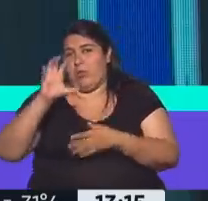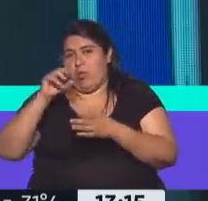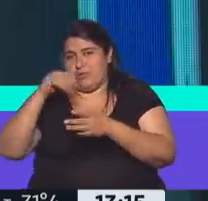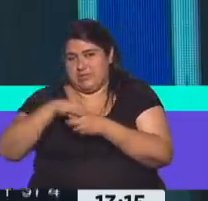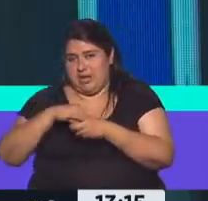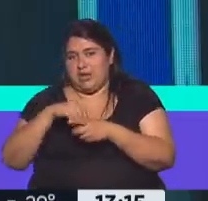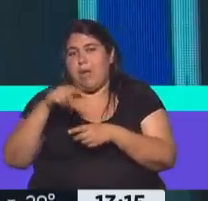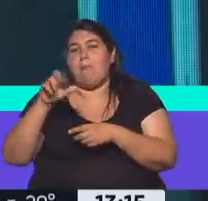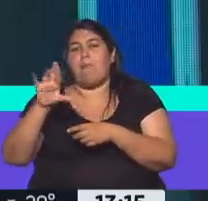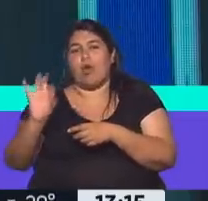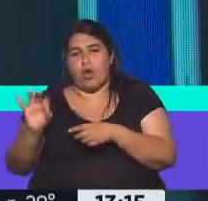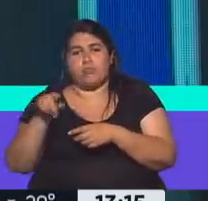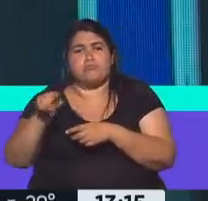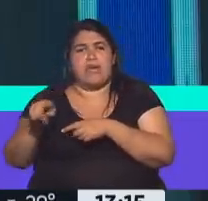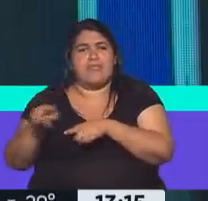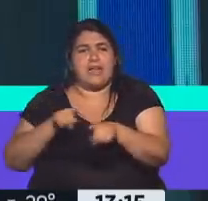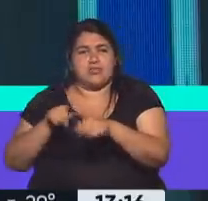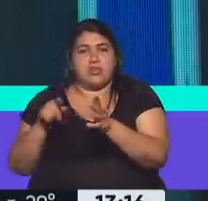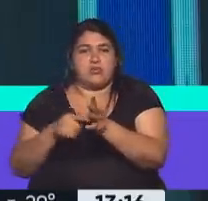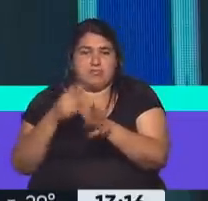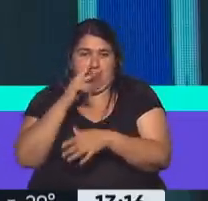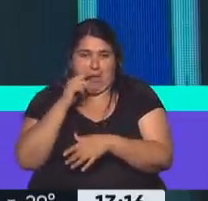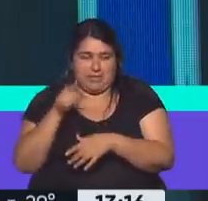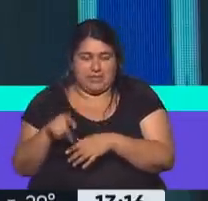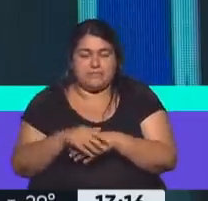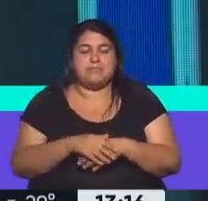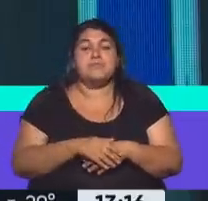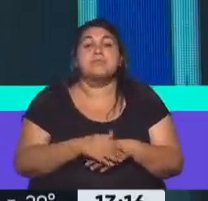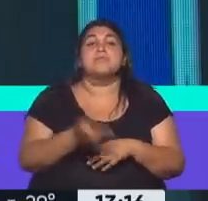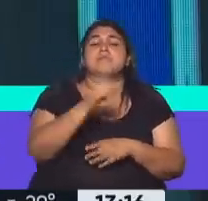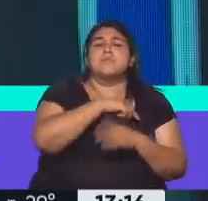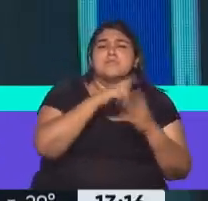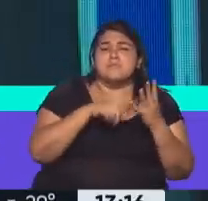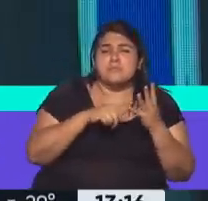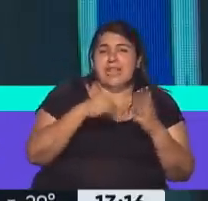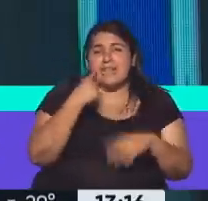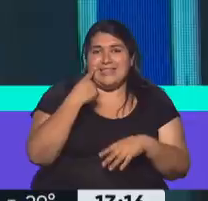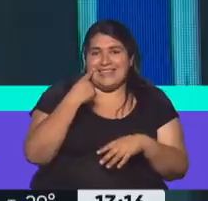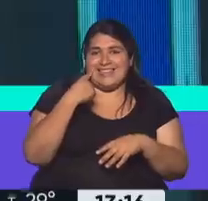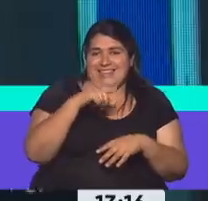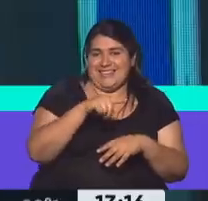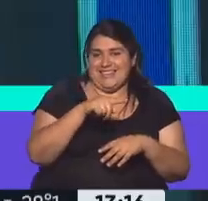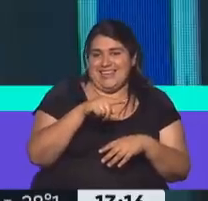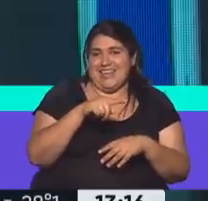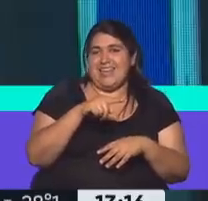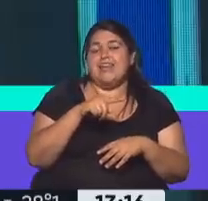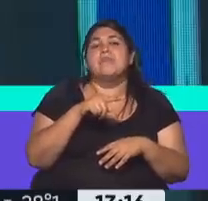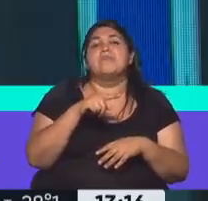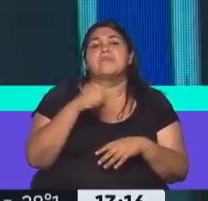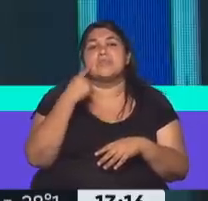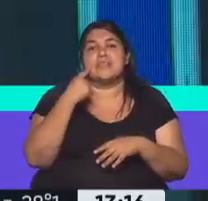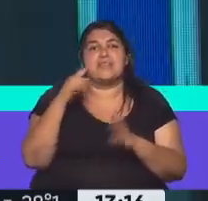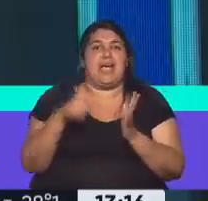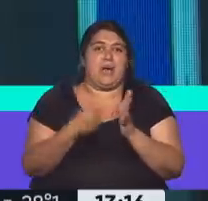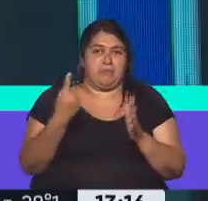del PRO, un dirigente de la Ciudad de La Plata, y por otro lado, el intendente de la capital de la provincia de Buenos Aires,